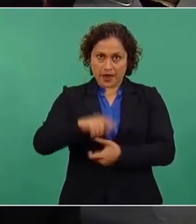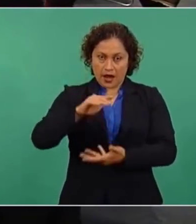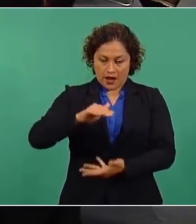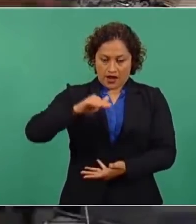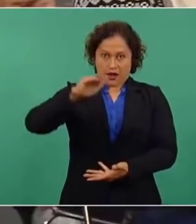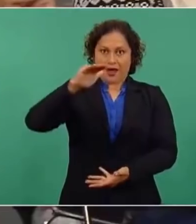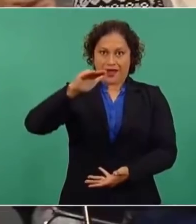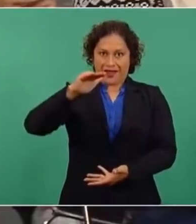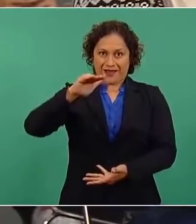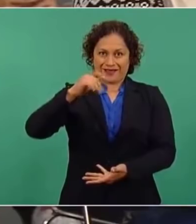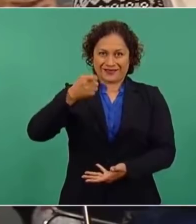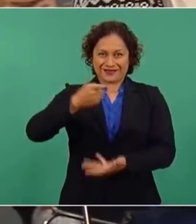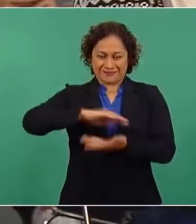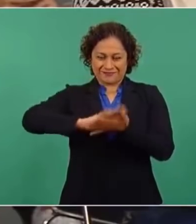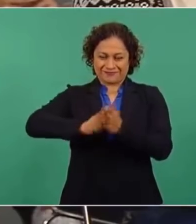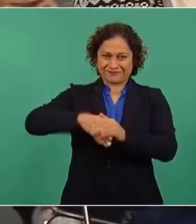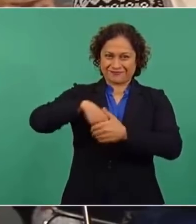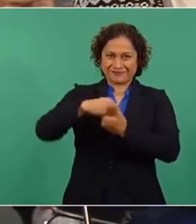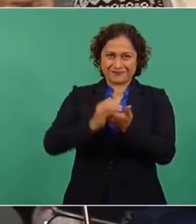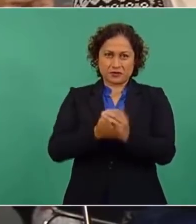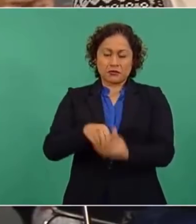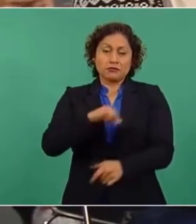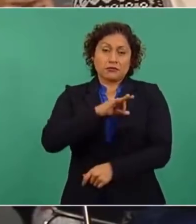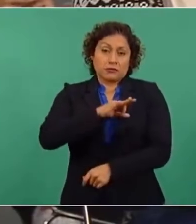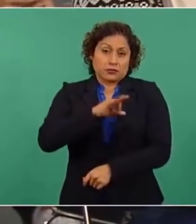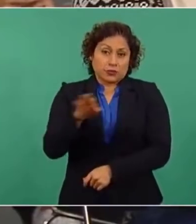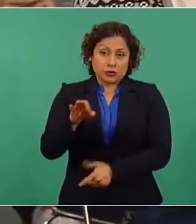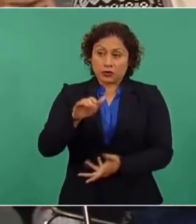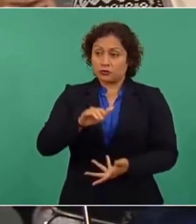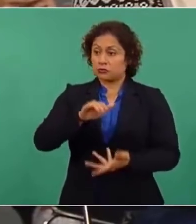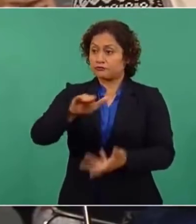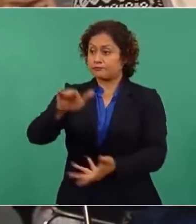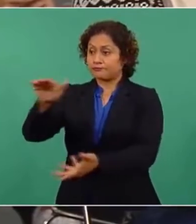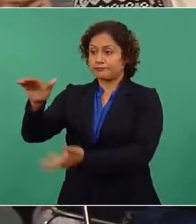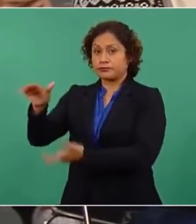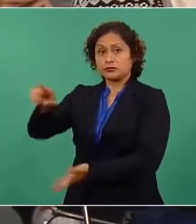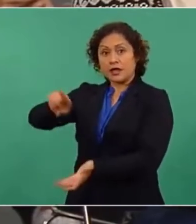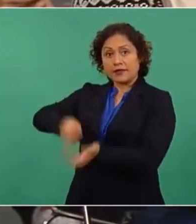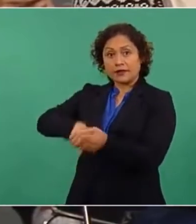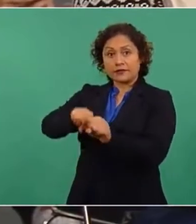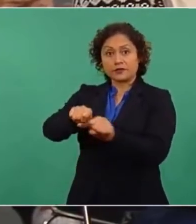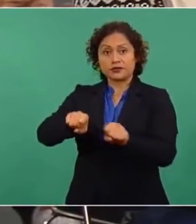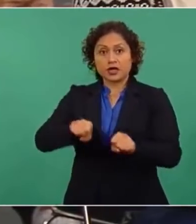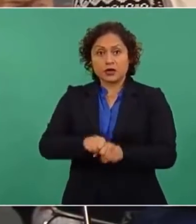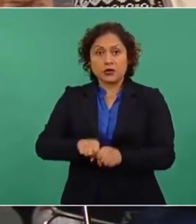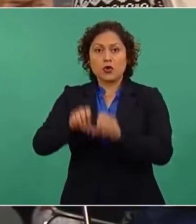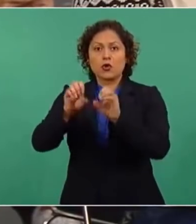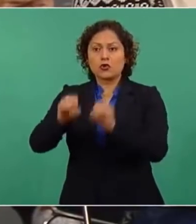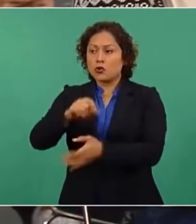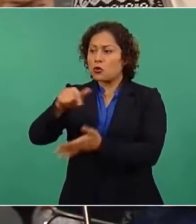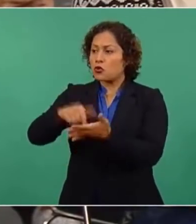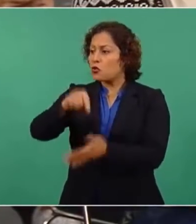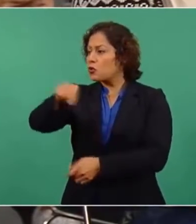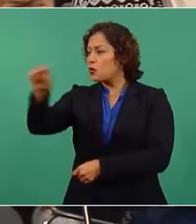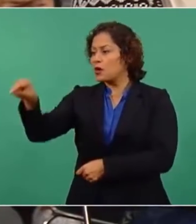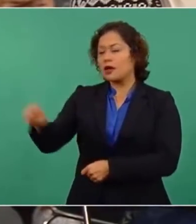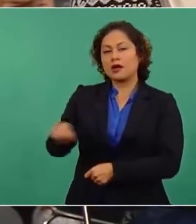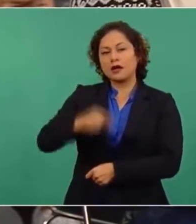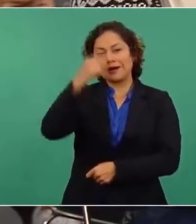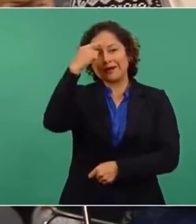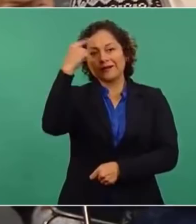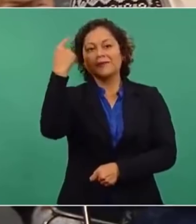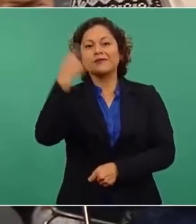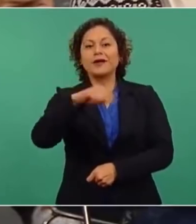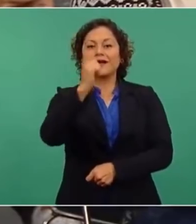alternativa para poner islas o que diferentes salones se puedan cubrir para que cuando salgan los